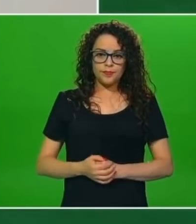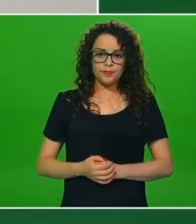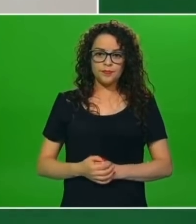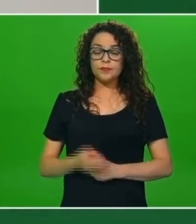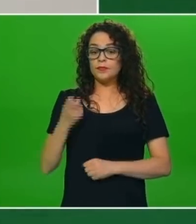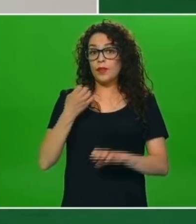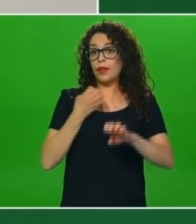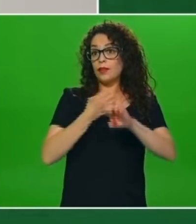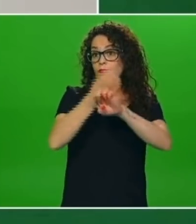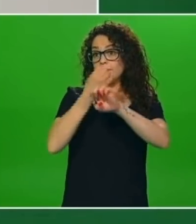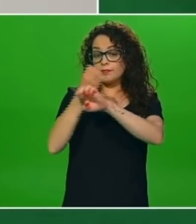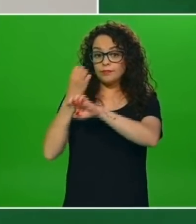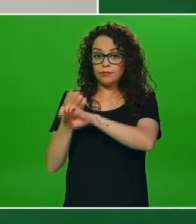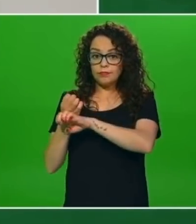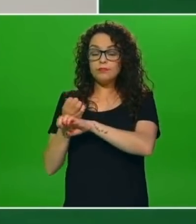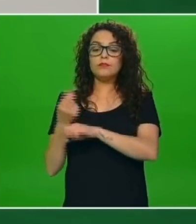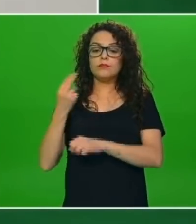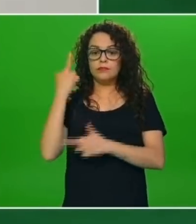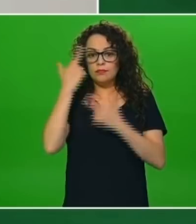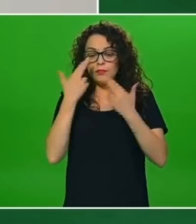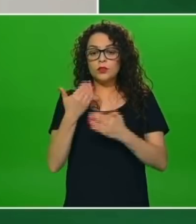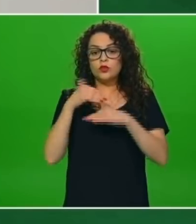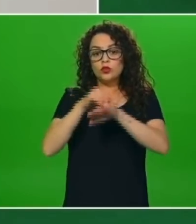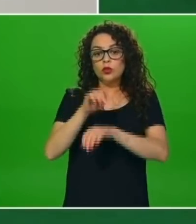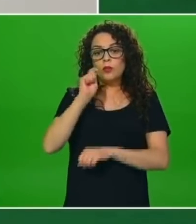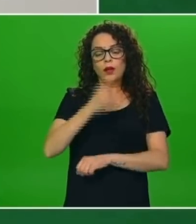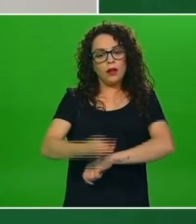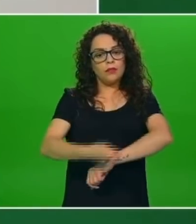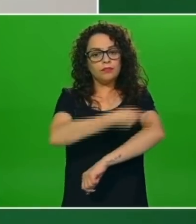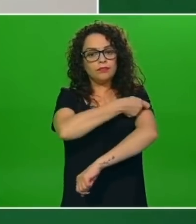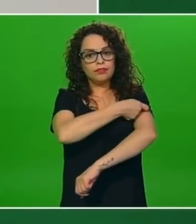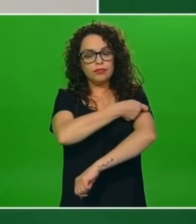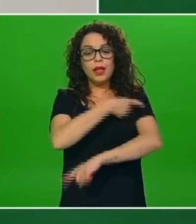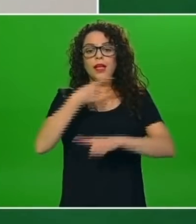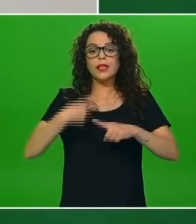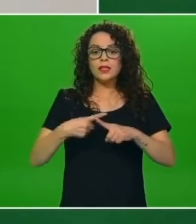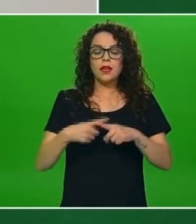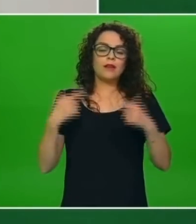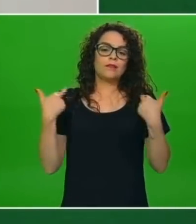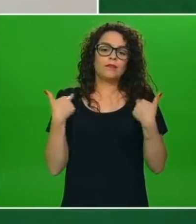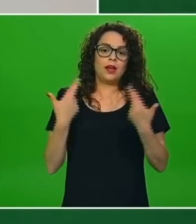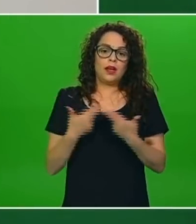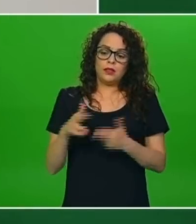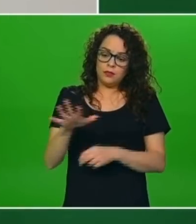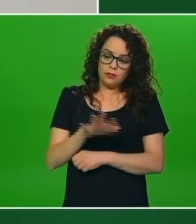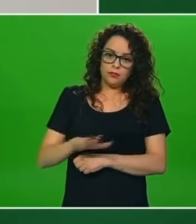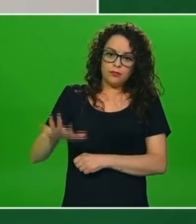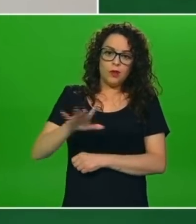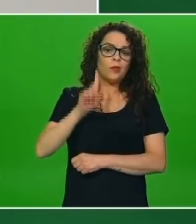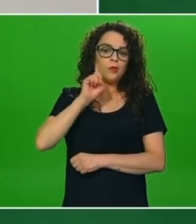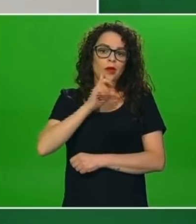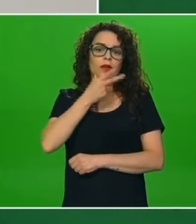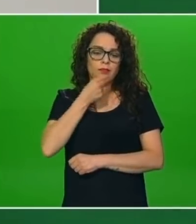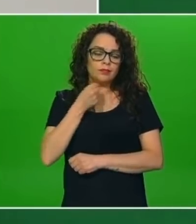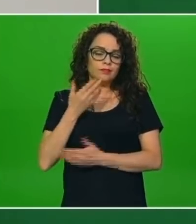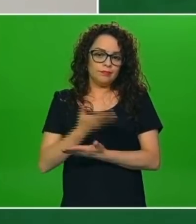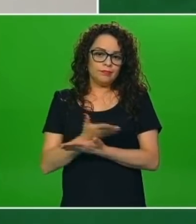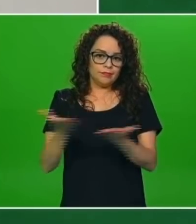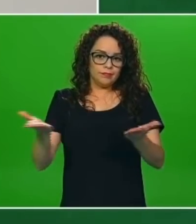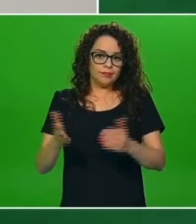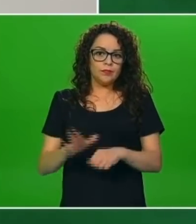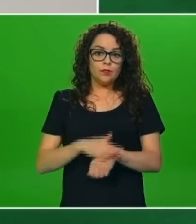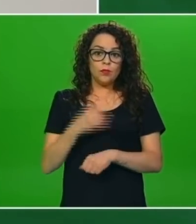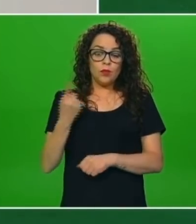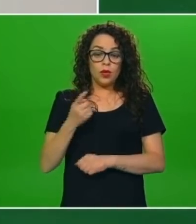para efectos de la vacunación al grupo de maestras y de maestros en el enfoque de que